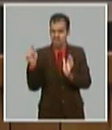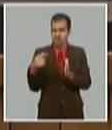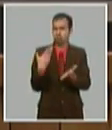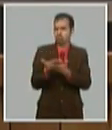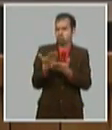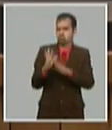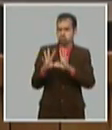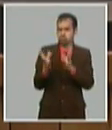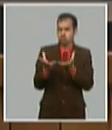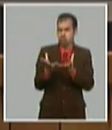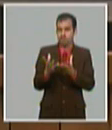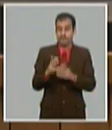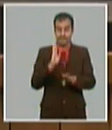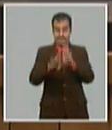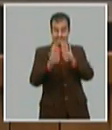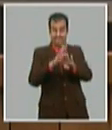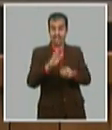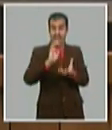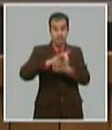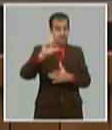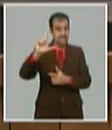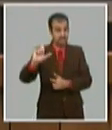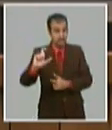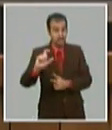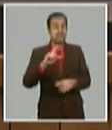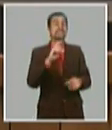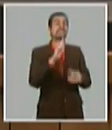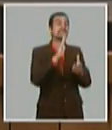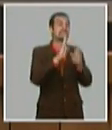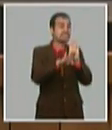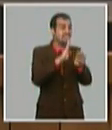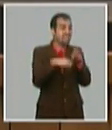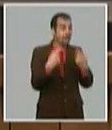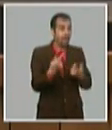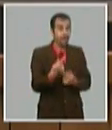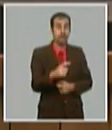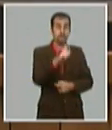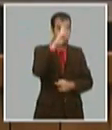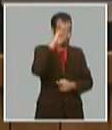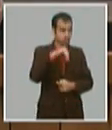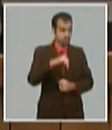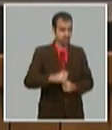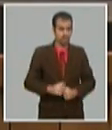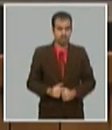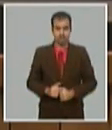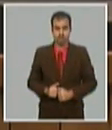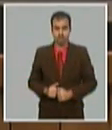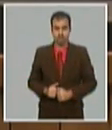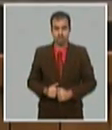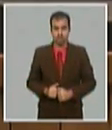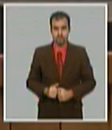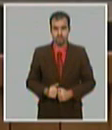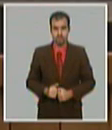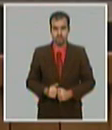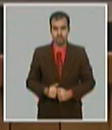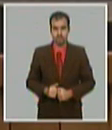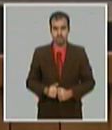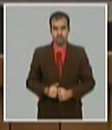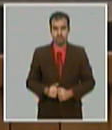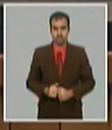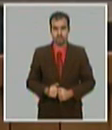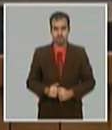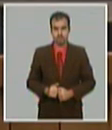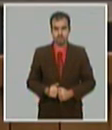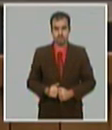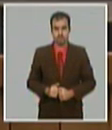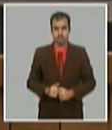tanto en las tiendas en MRC como en tiendas en pesos igual con los equipos informáticos en la próxima diapositiva igual